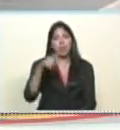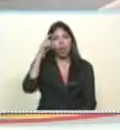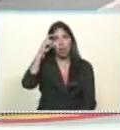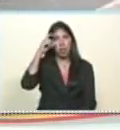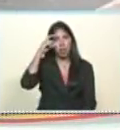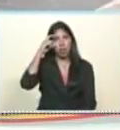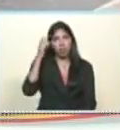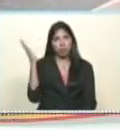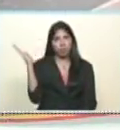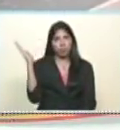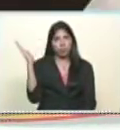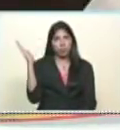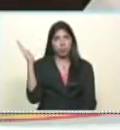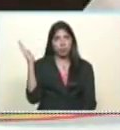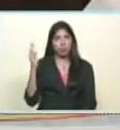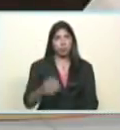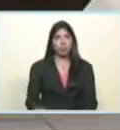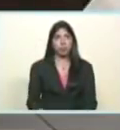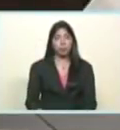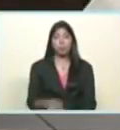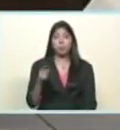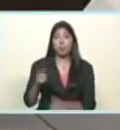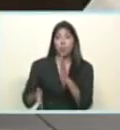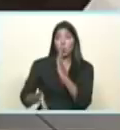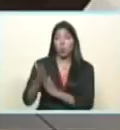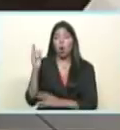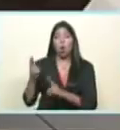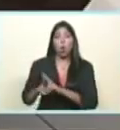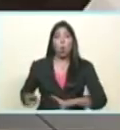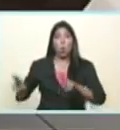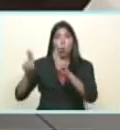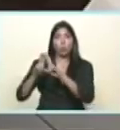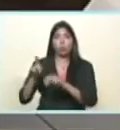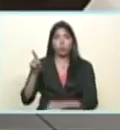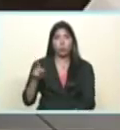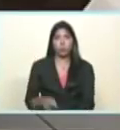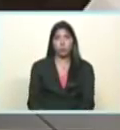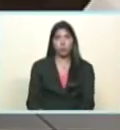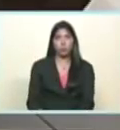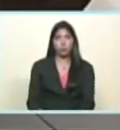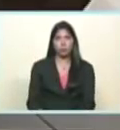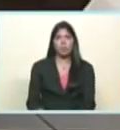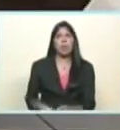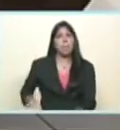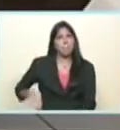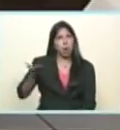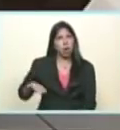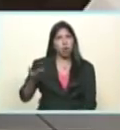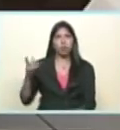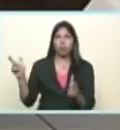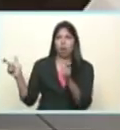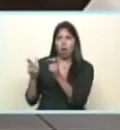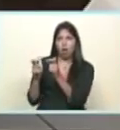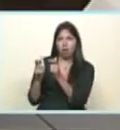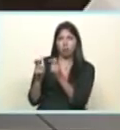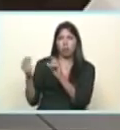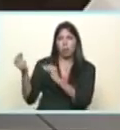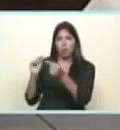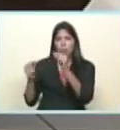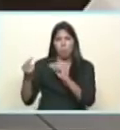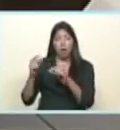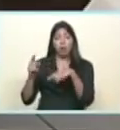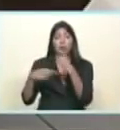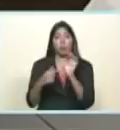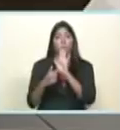Socialistas. Elías va saliendo para la UNESCO a importantes reuniones y a la exposición de los logros